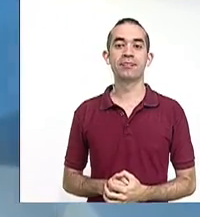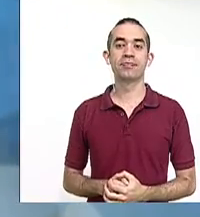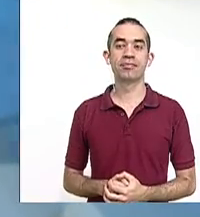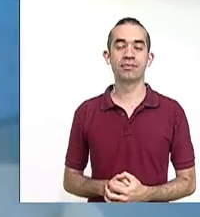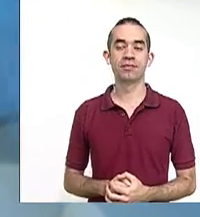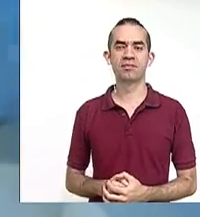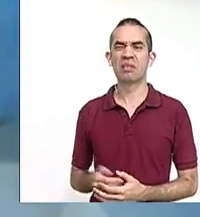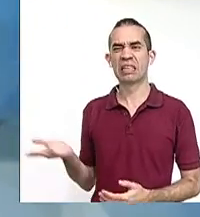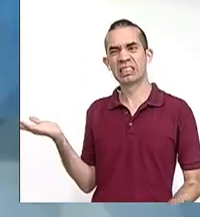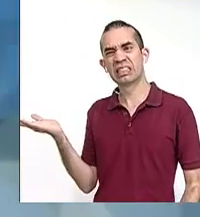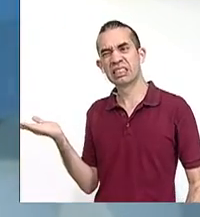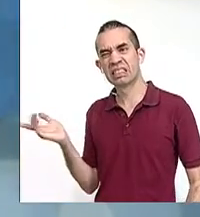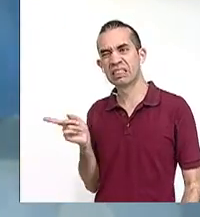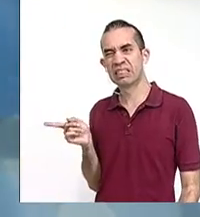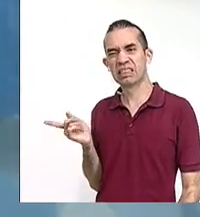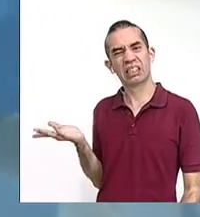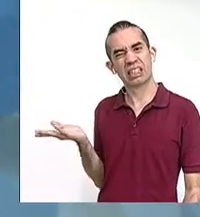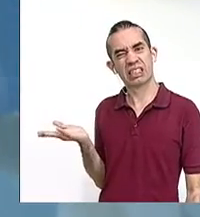Prosa